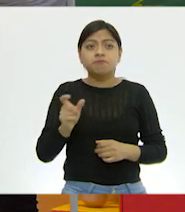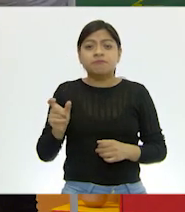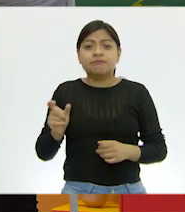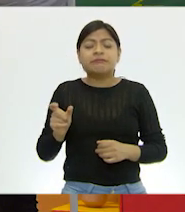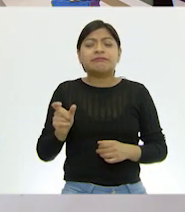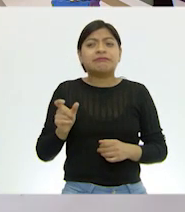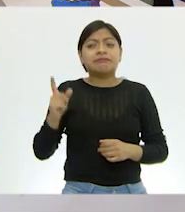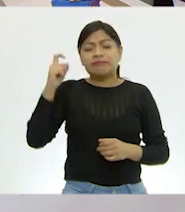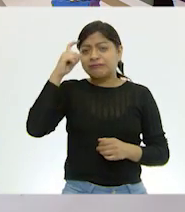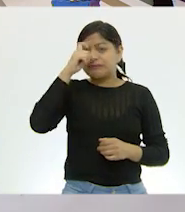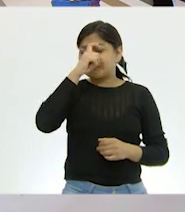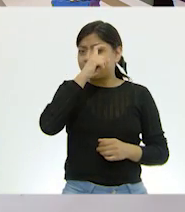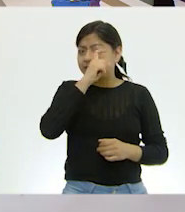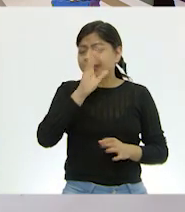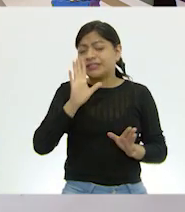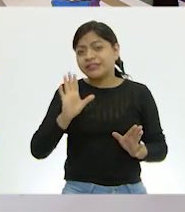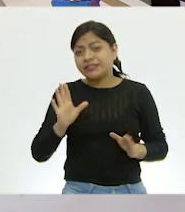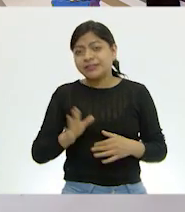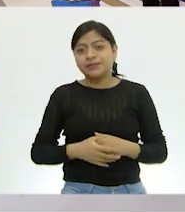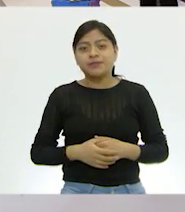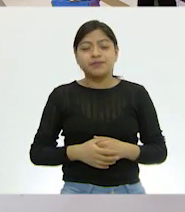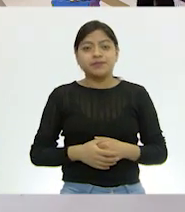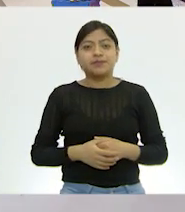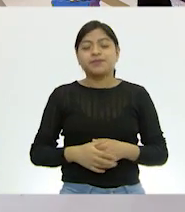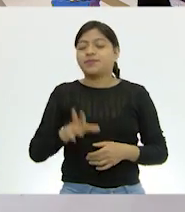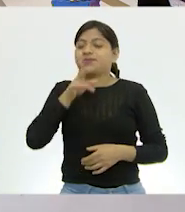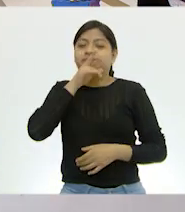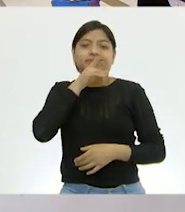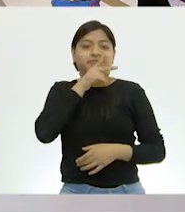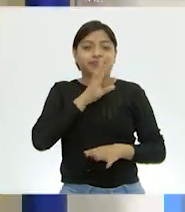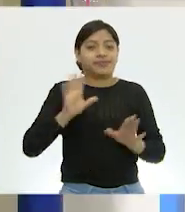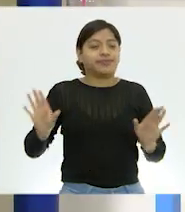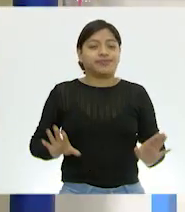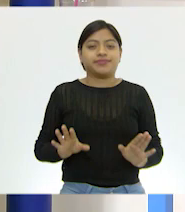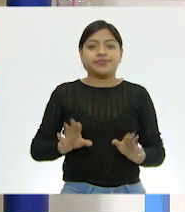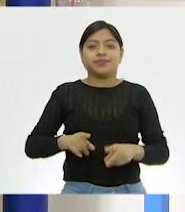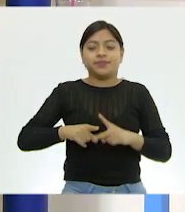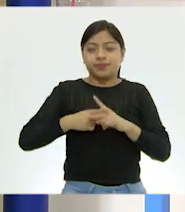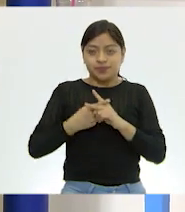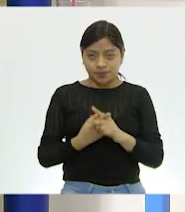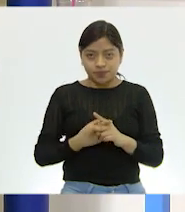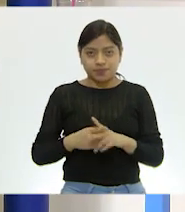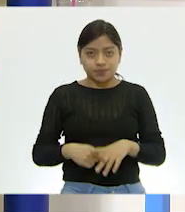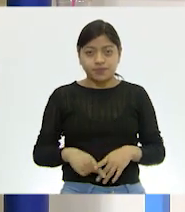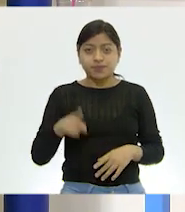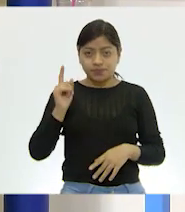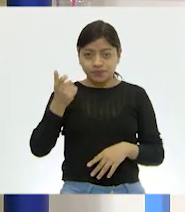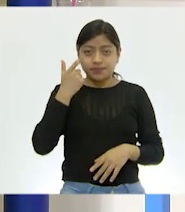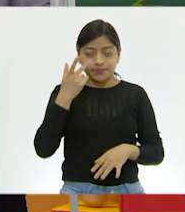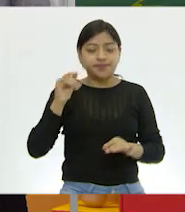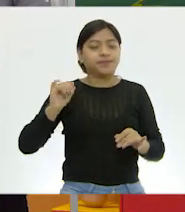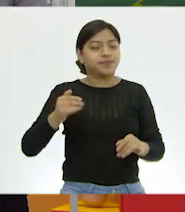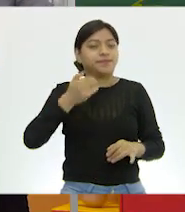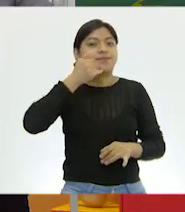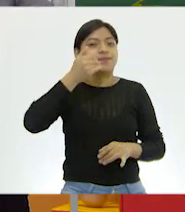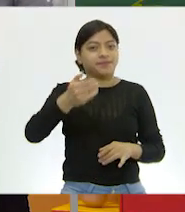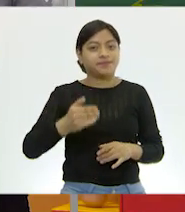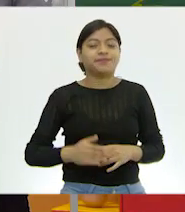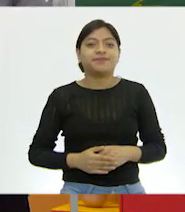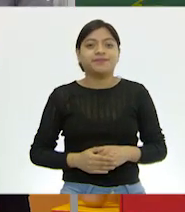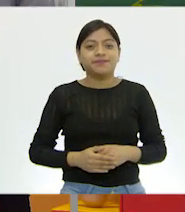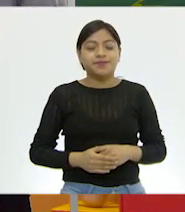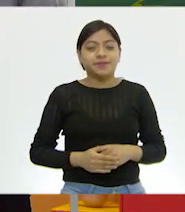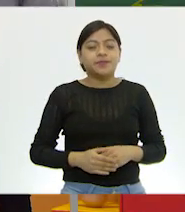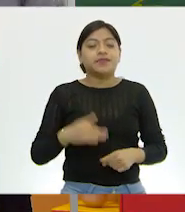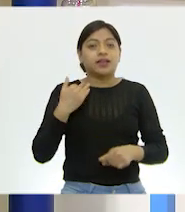costar un poquito de trabajo. No te preocupes. Con esos podemos empezar. ¿Te parece bien? Me parece perfecto. Entonces, ahora